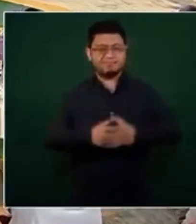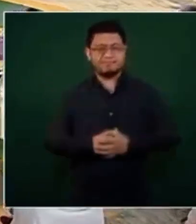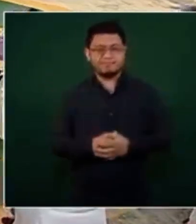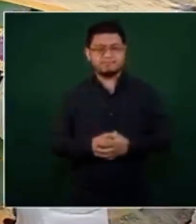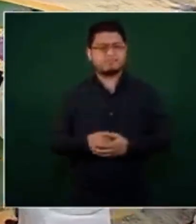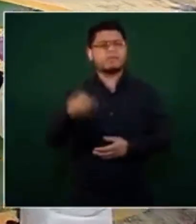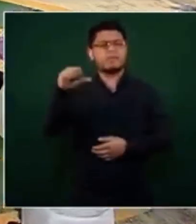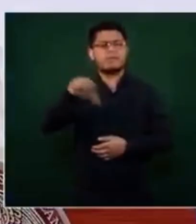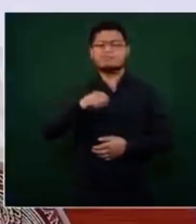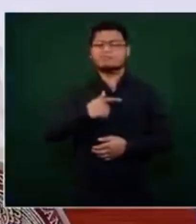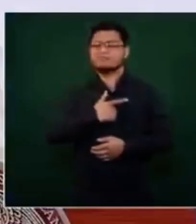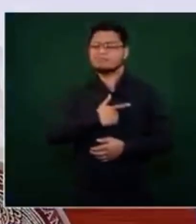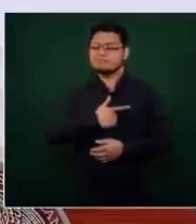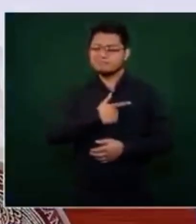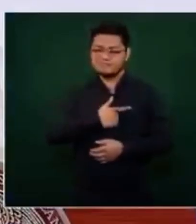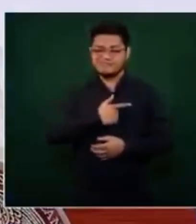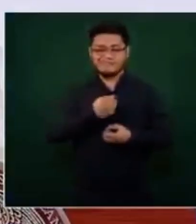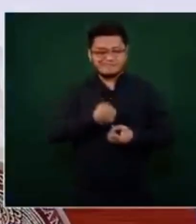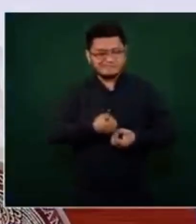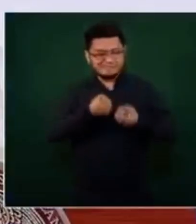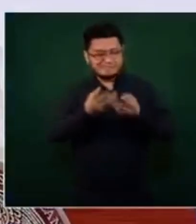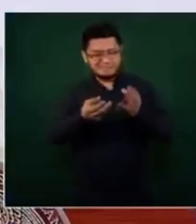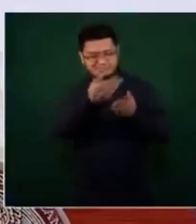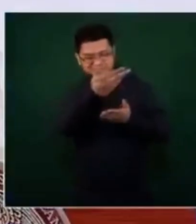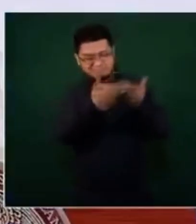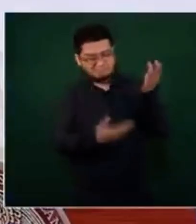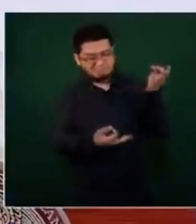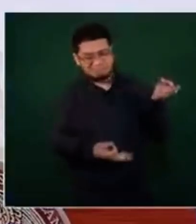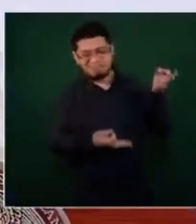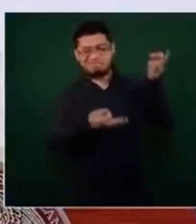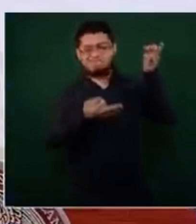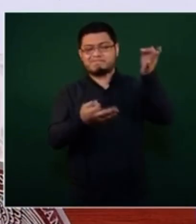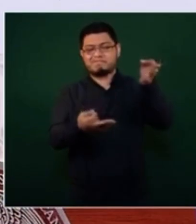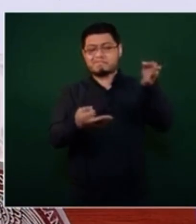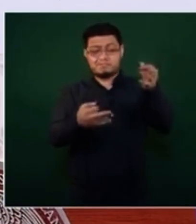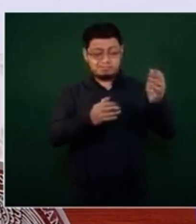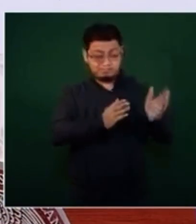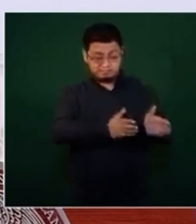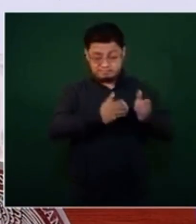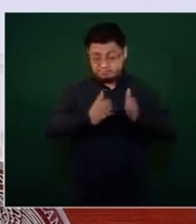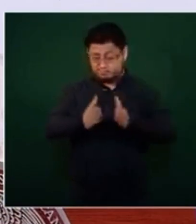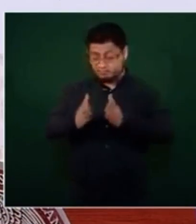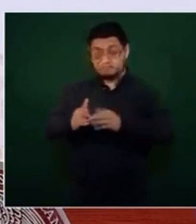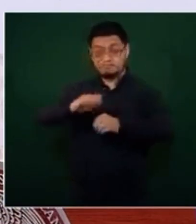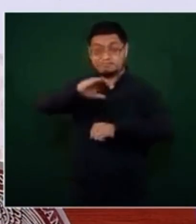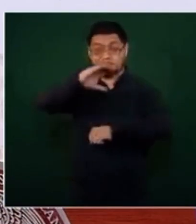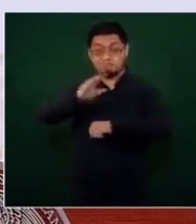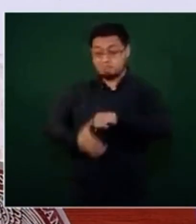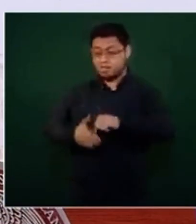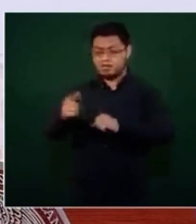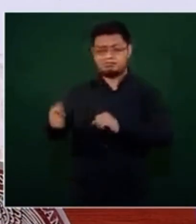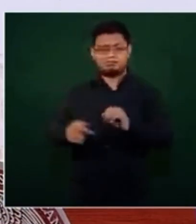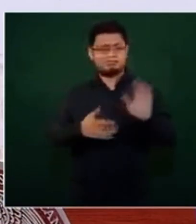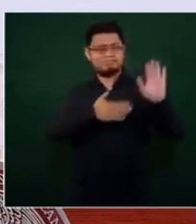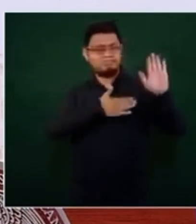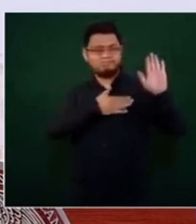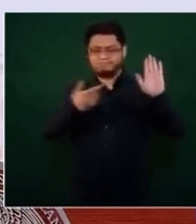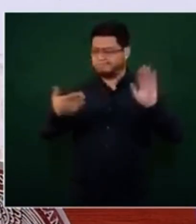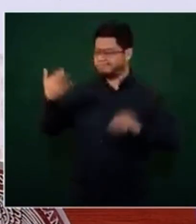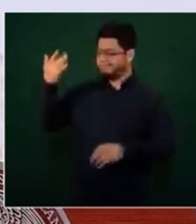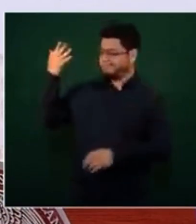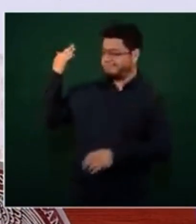hoy informamos con mucho gusto la conclusión de esta importante etapa y el cumplimiento de la meta a la que nos comprometimos,